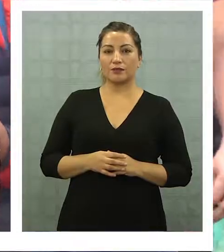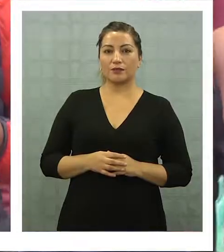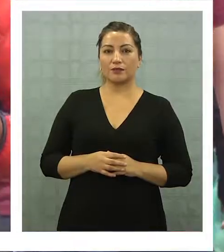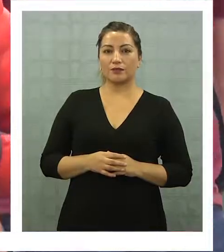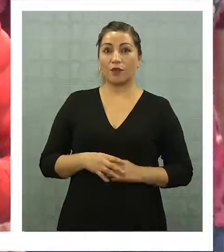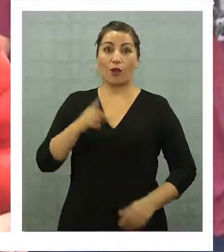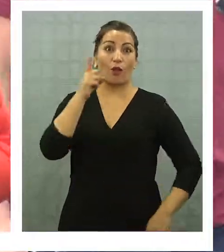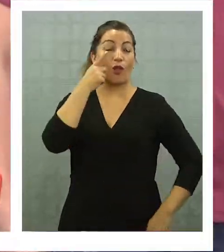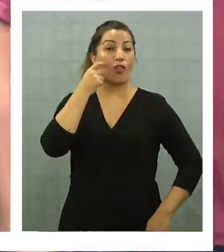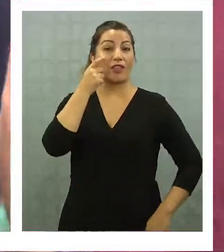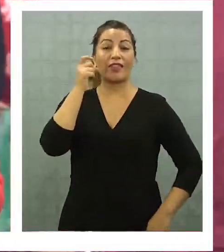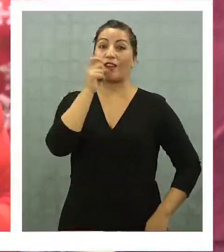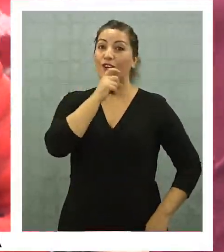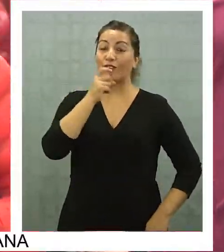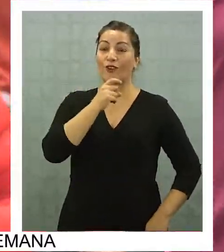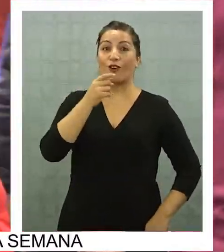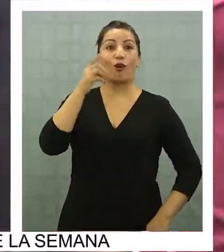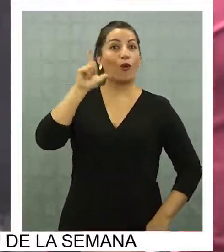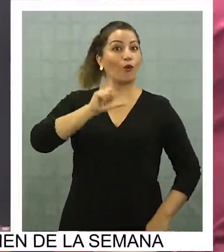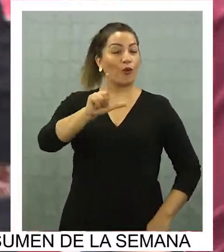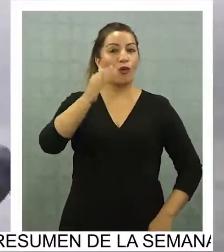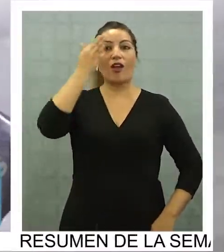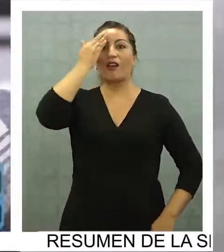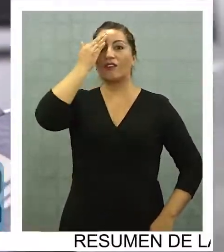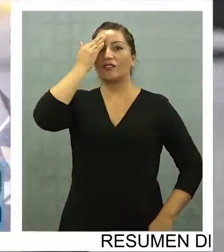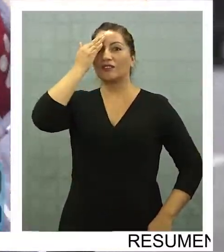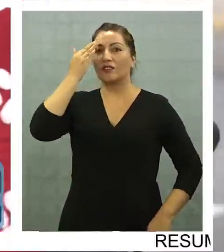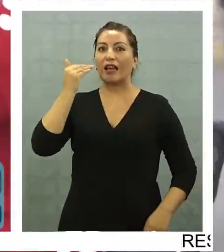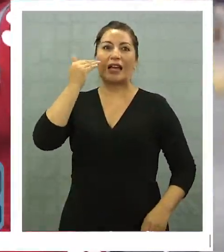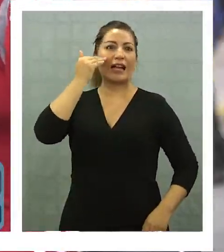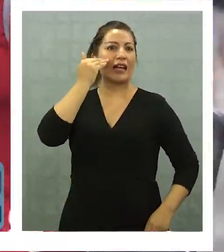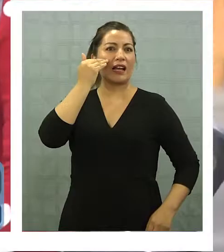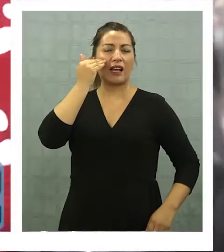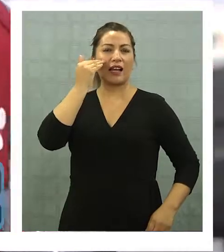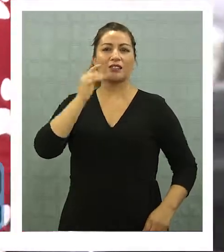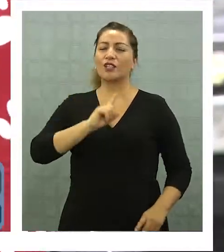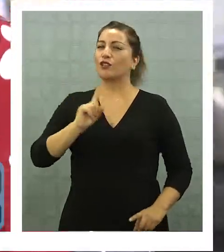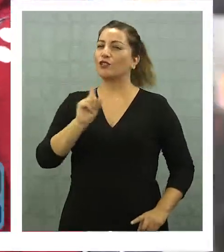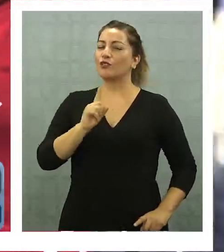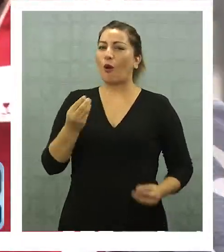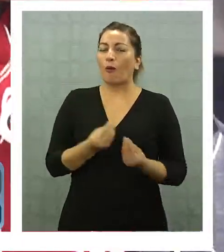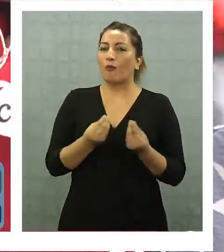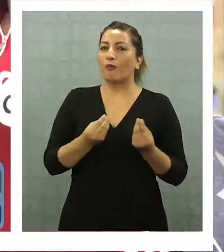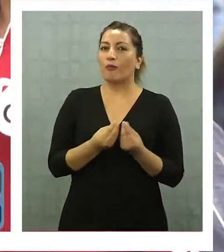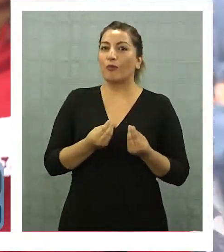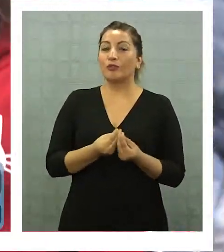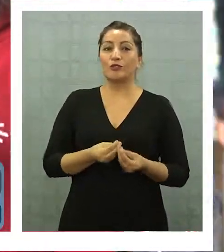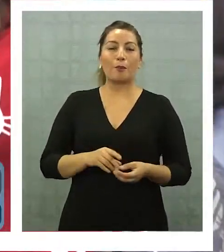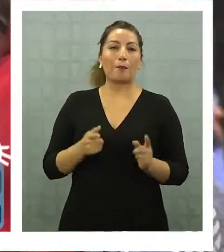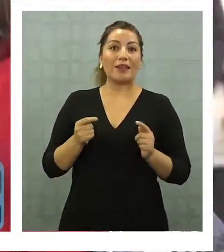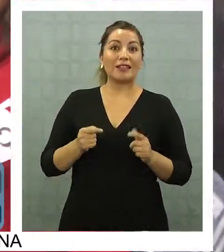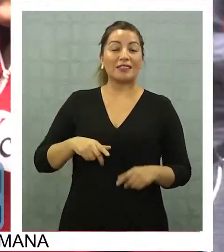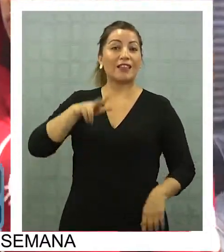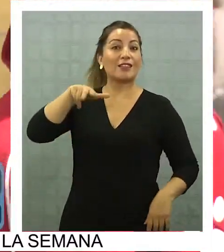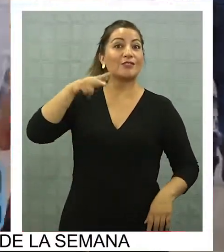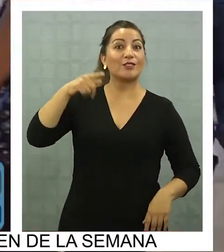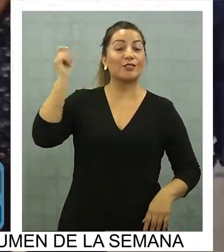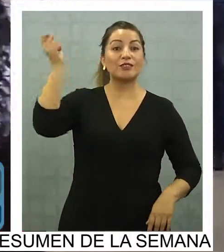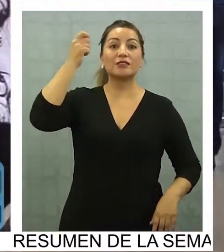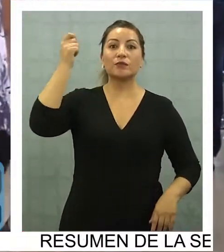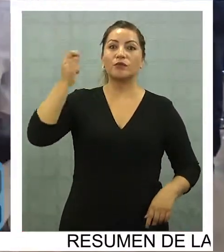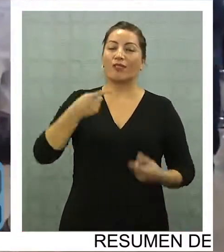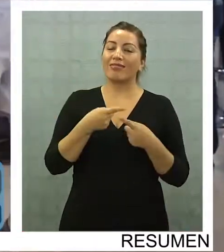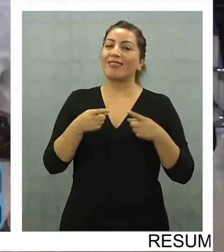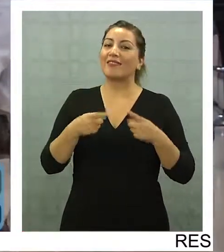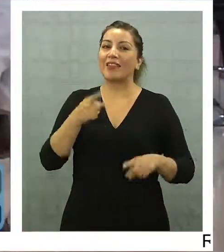Los feriados de julio y agosto, aunque normalmente no parecen ser tan aparatosos como los de fiestas patrias, han logrado entregar varios